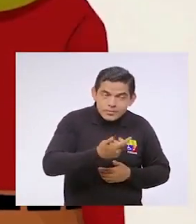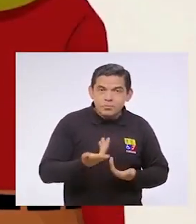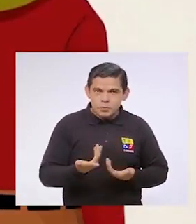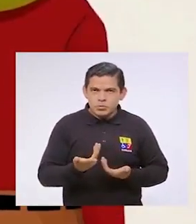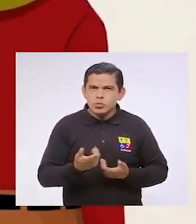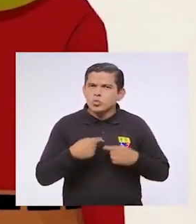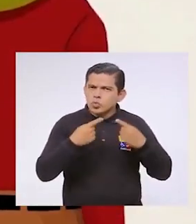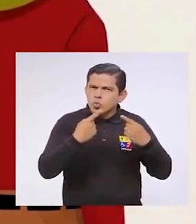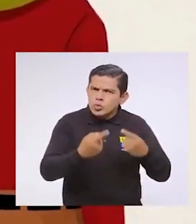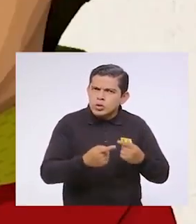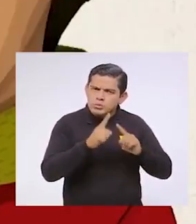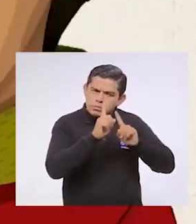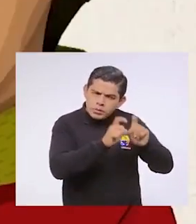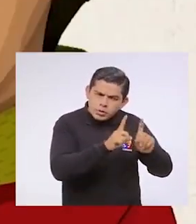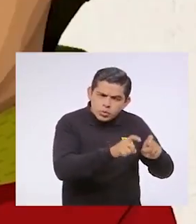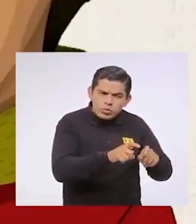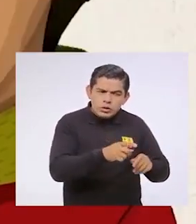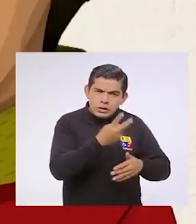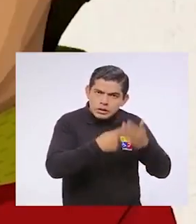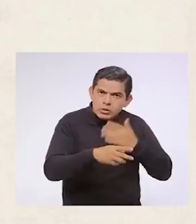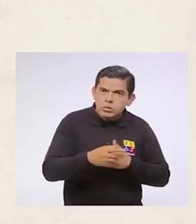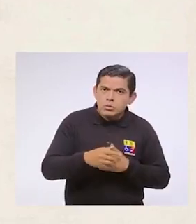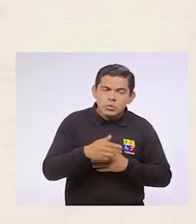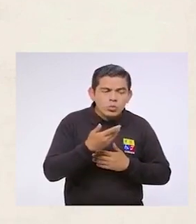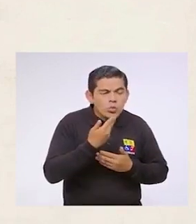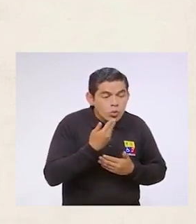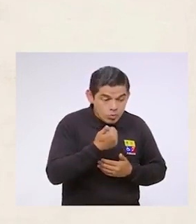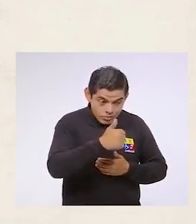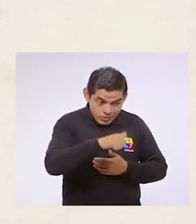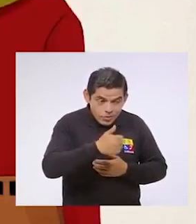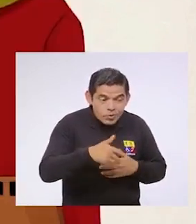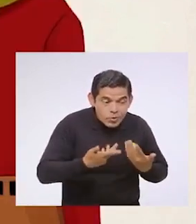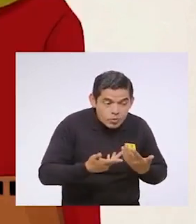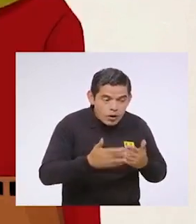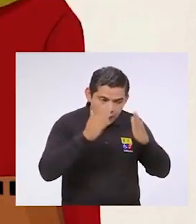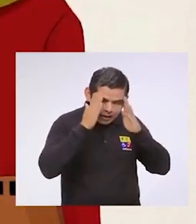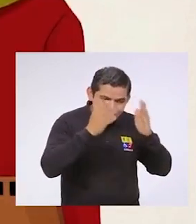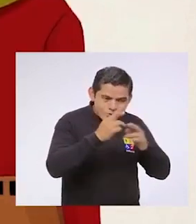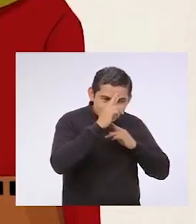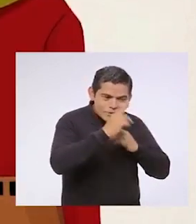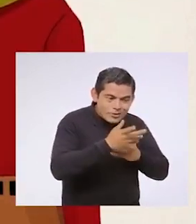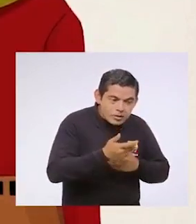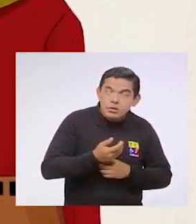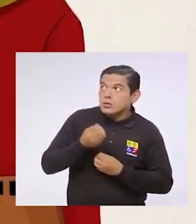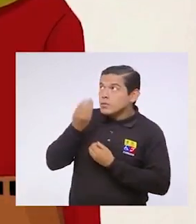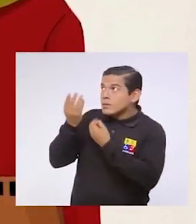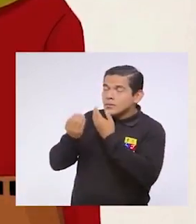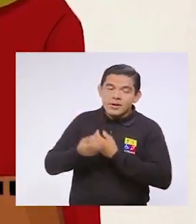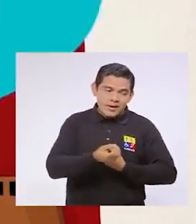Cada día, pregúntale a tus hijos cómo les fue y escúchalos con atención y respeto.